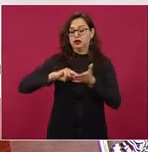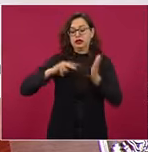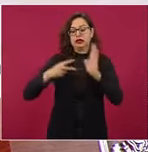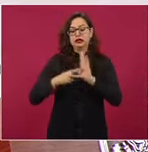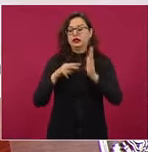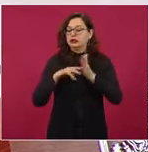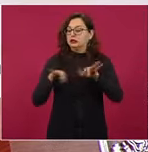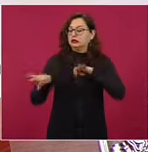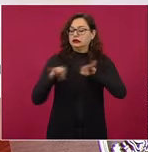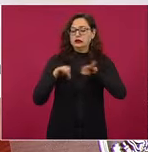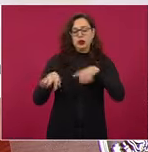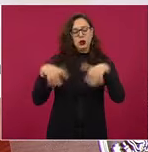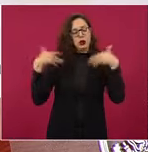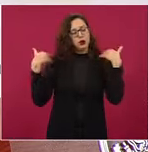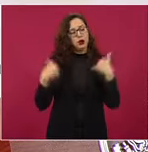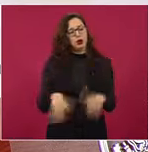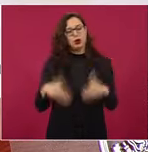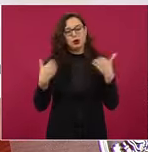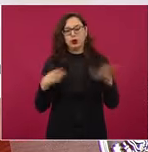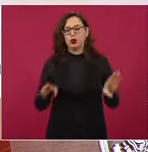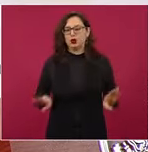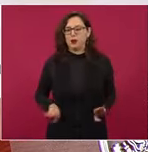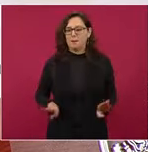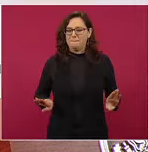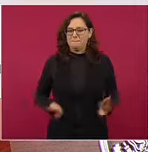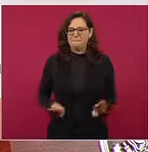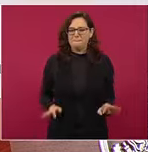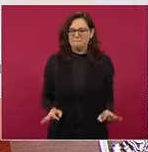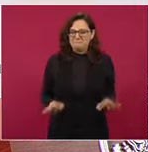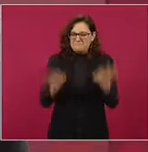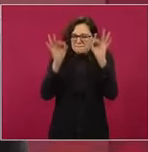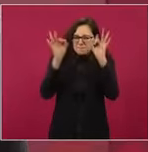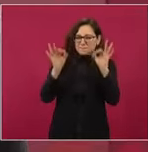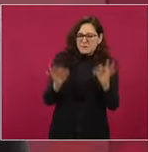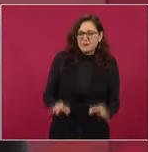ejemplo de los ingenieros militares.